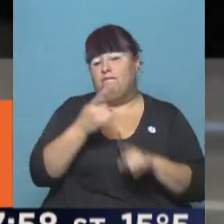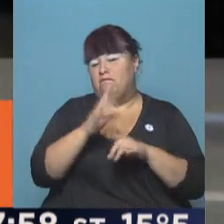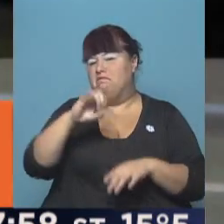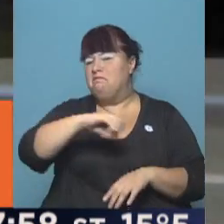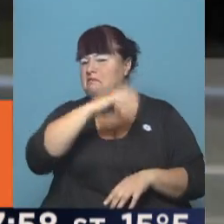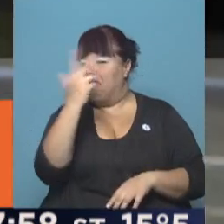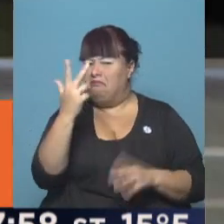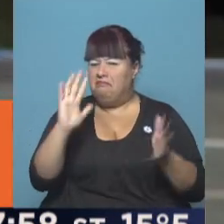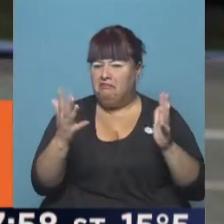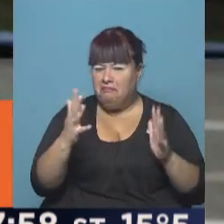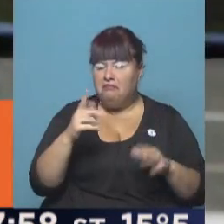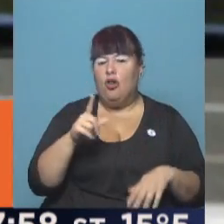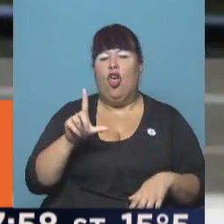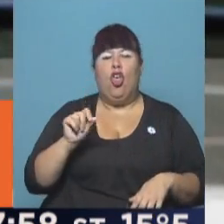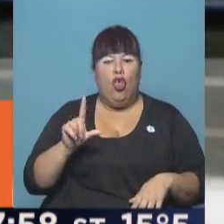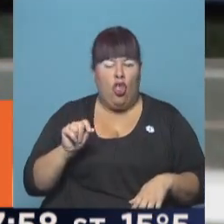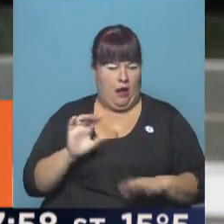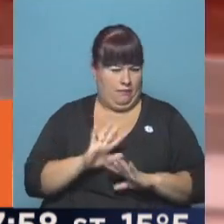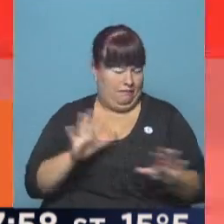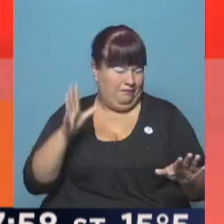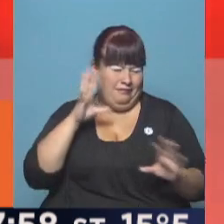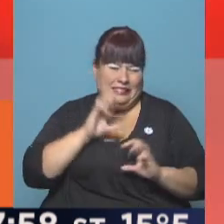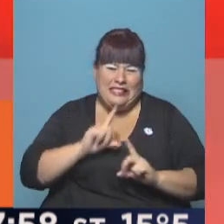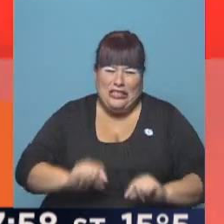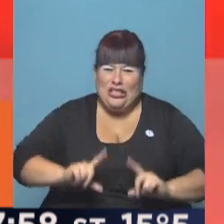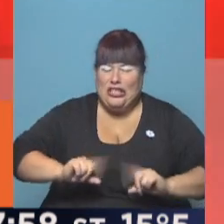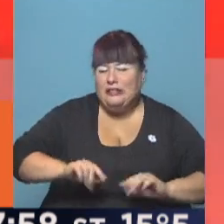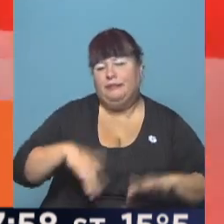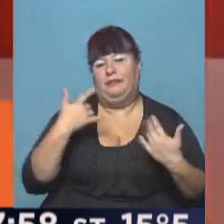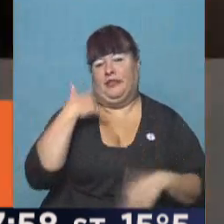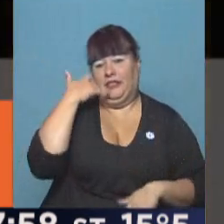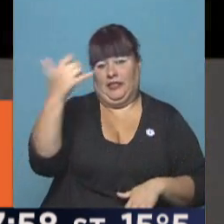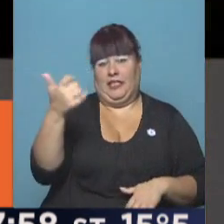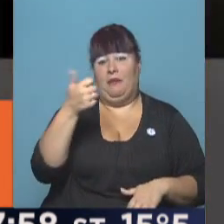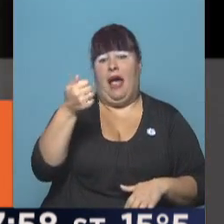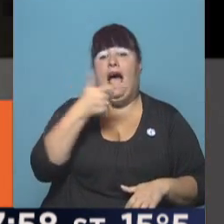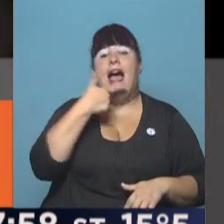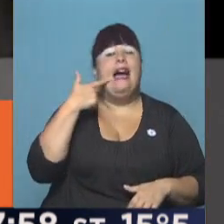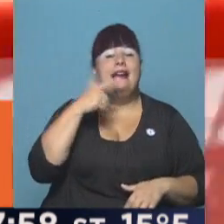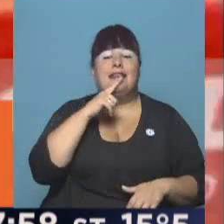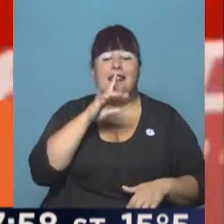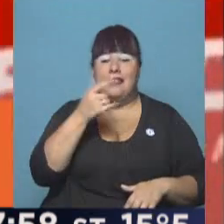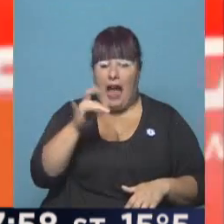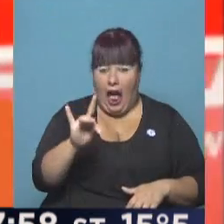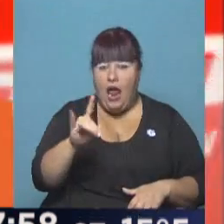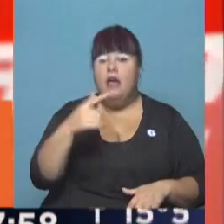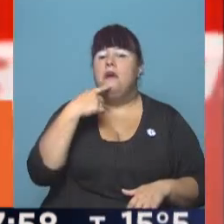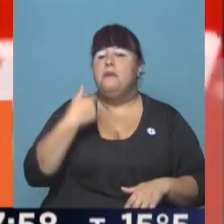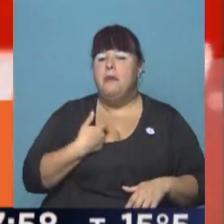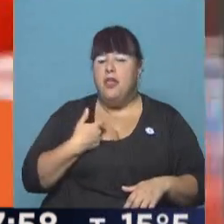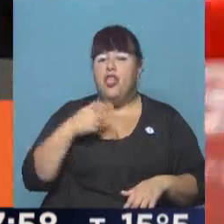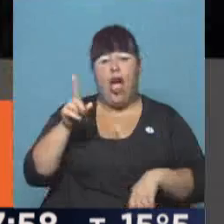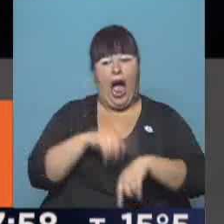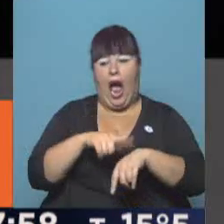las 3 de la mañana, el dolor ya era muy importante. Entonces llamamos a Asistcar y me dice que